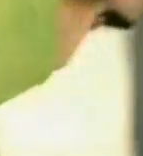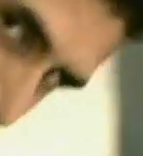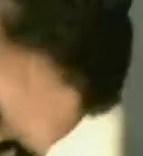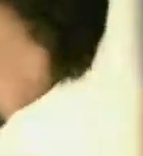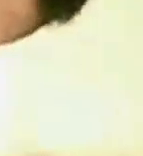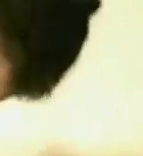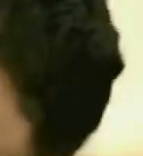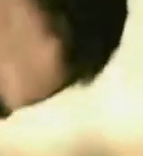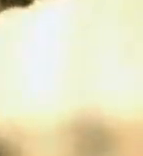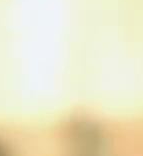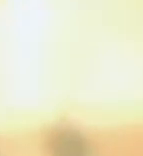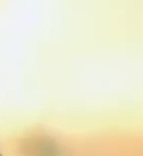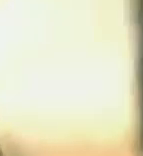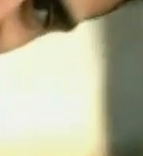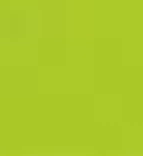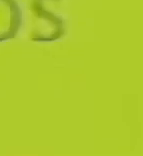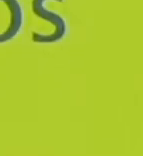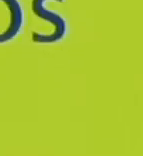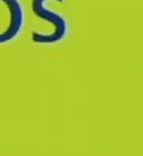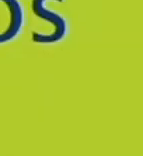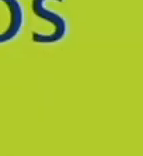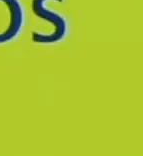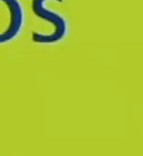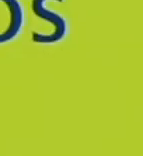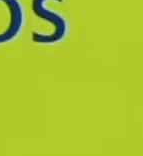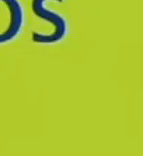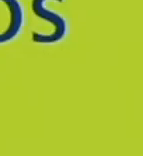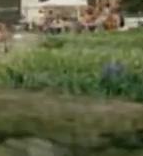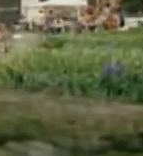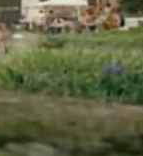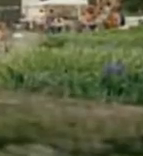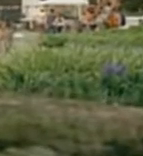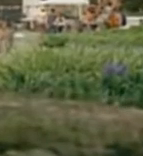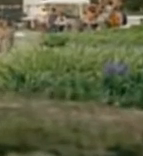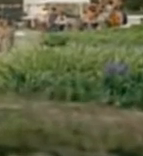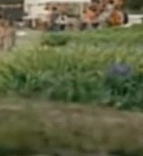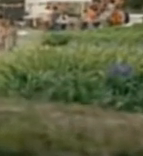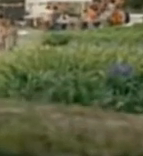lo que importa es lo que va por dentro exige siempre Argos luz verde